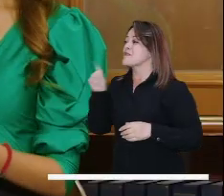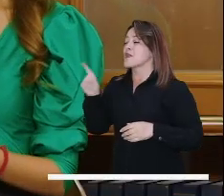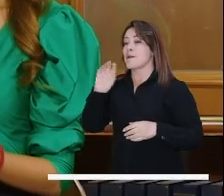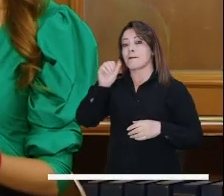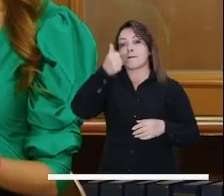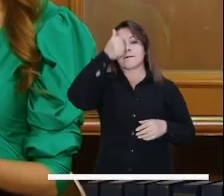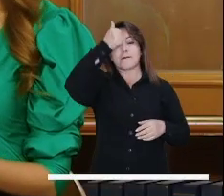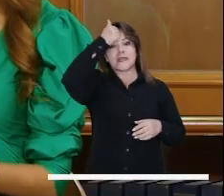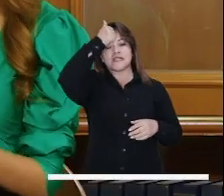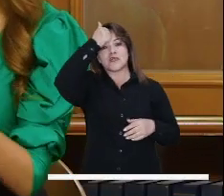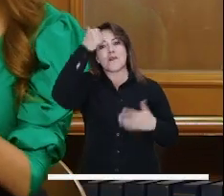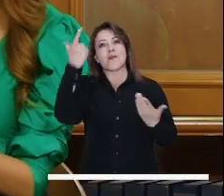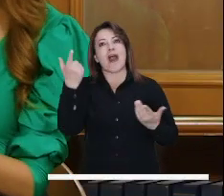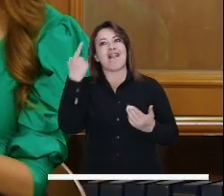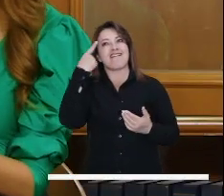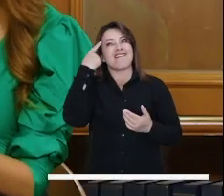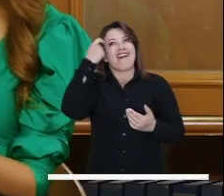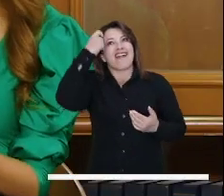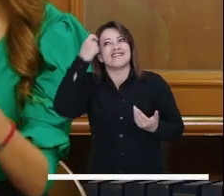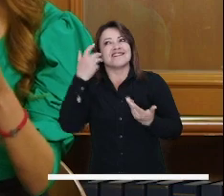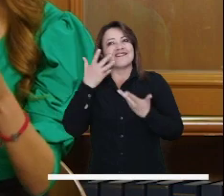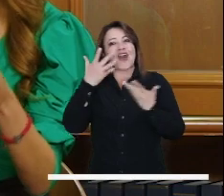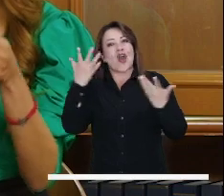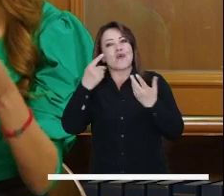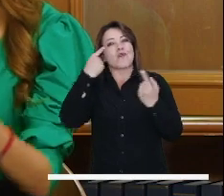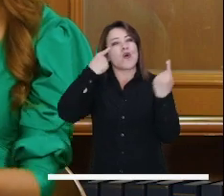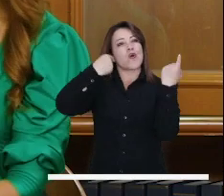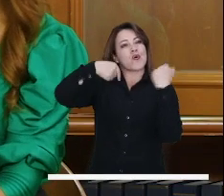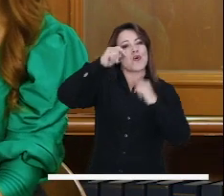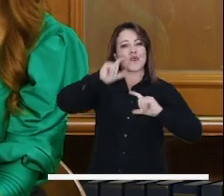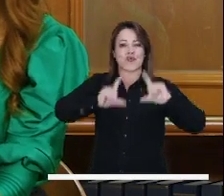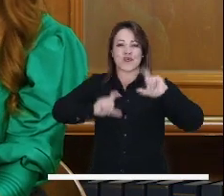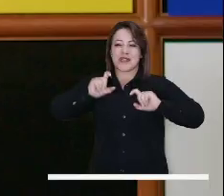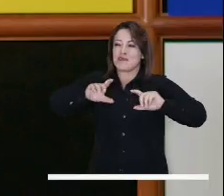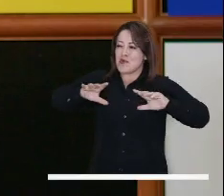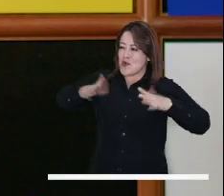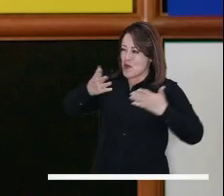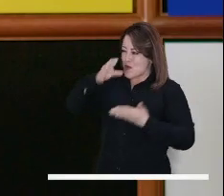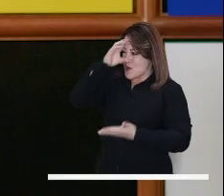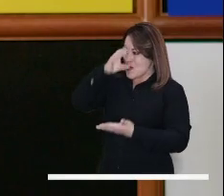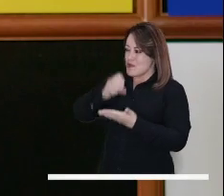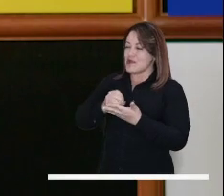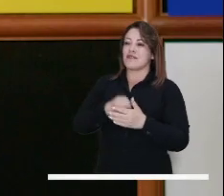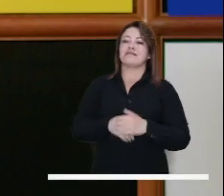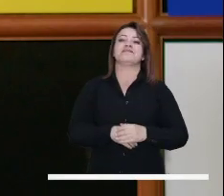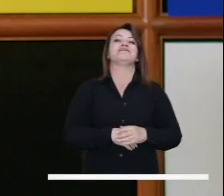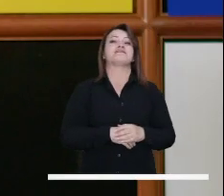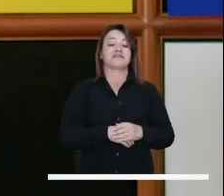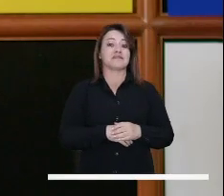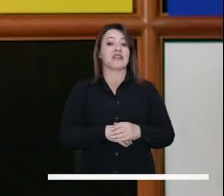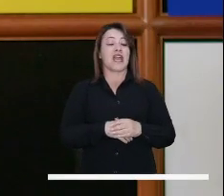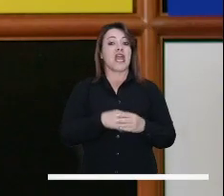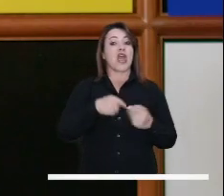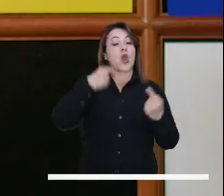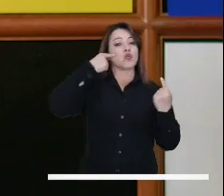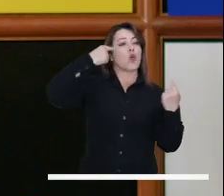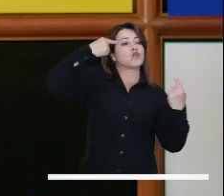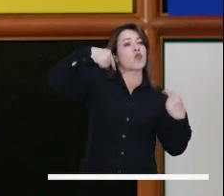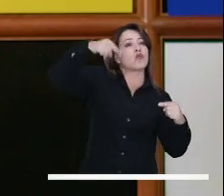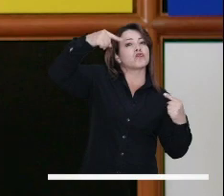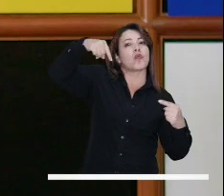son de pronto esos principales desafíos que se tienen cuando se habla del turismo aquí en Bogotá? El turismo realmente no es eso.